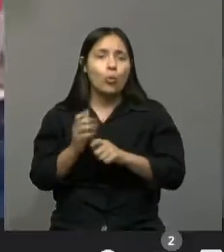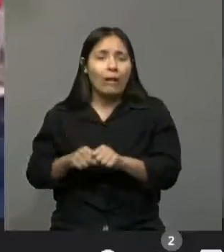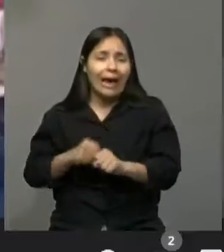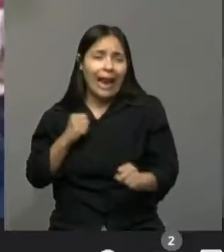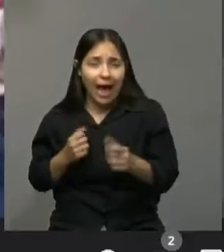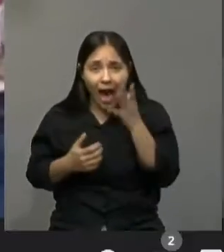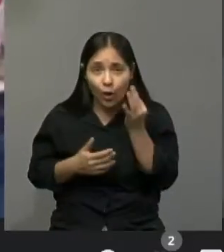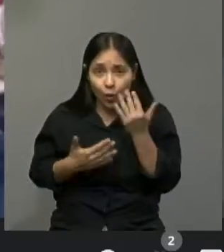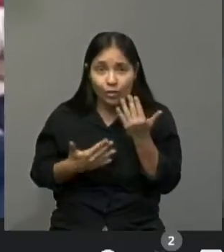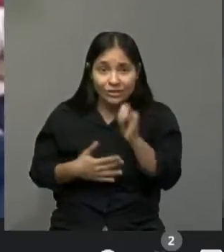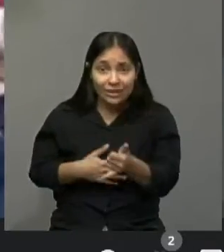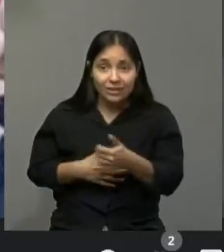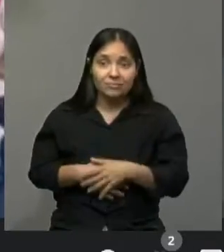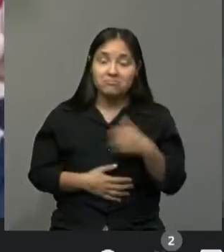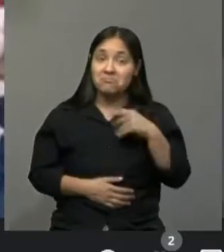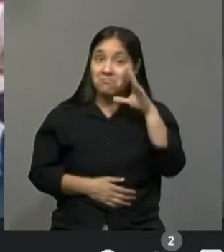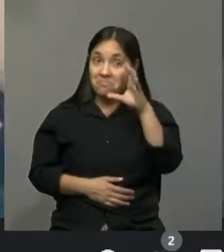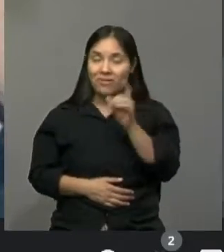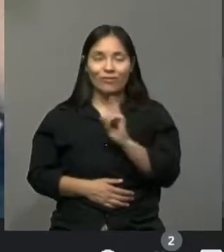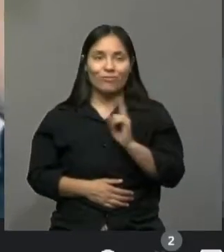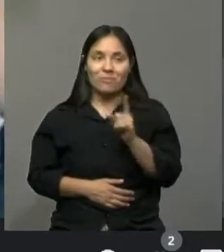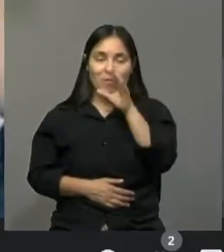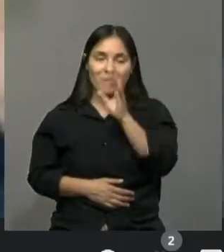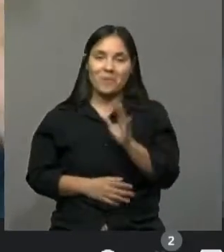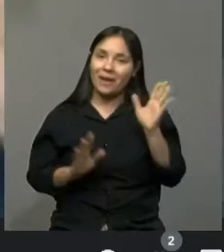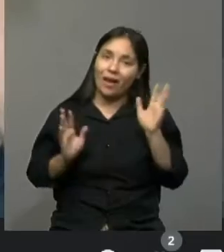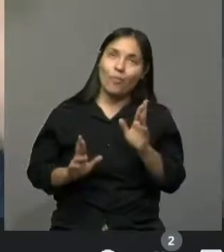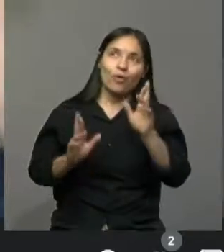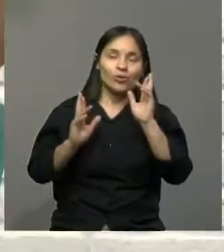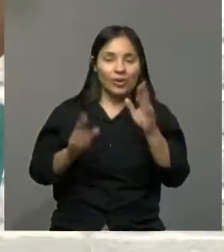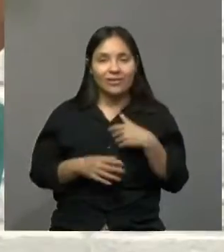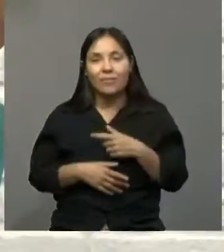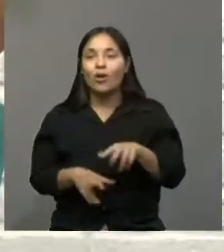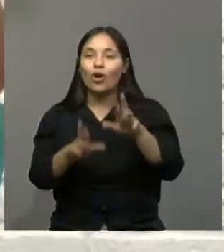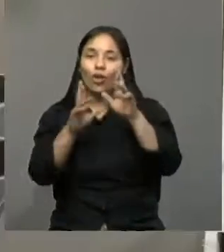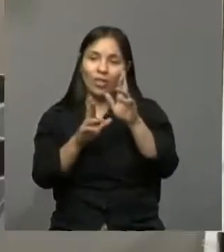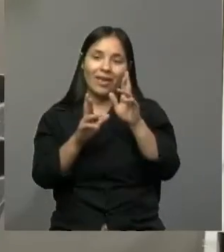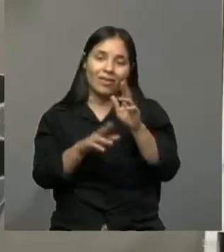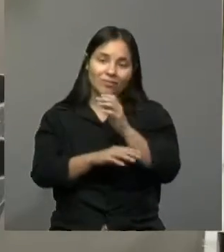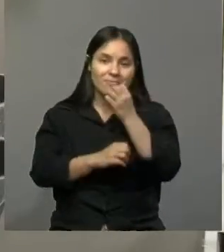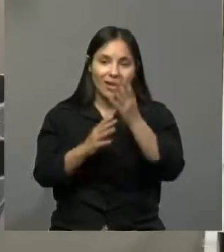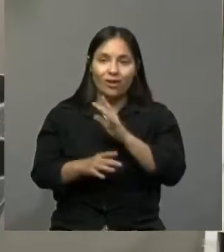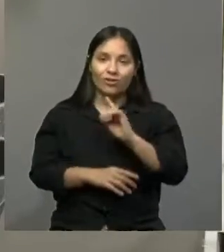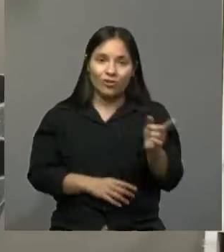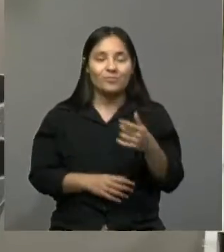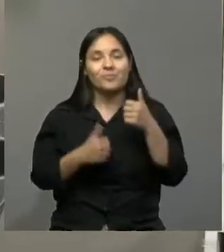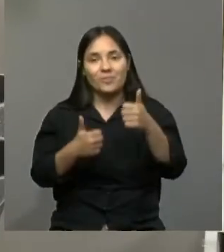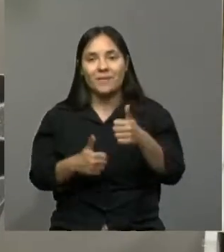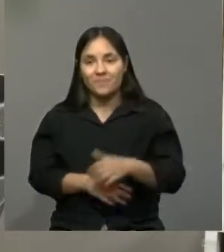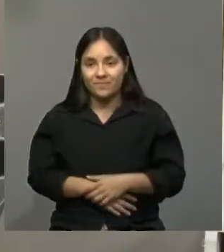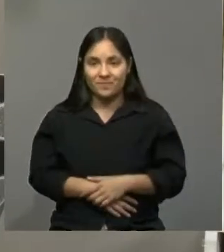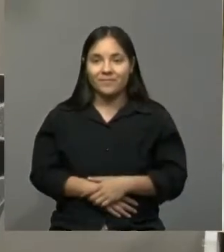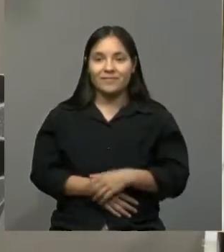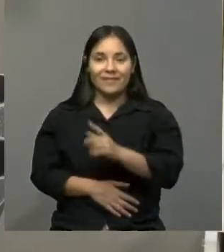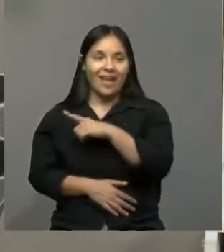evento? Y yo me acuerdo y no me ha faltado. Menos mal. Bien, entonces, vamos bien con el entrenamiento, entonces, Francesca. A nosotros